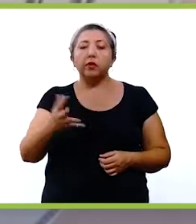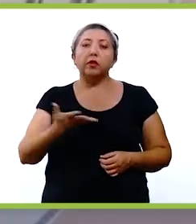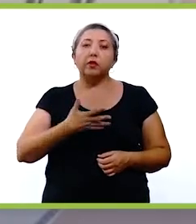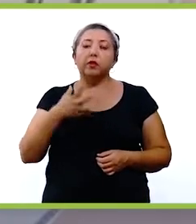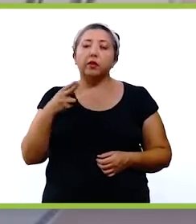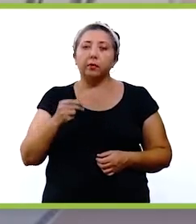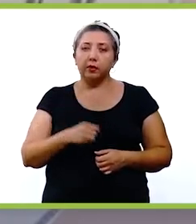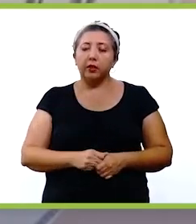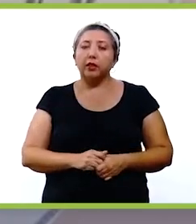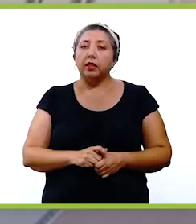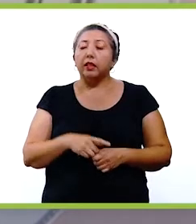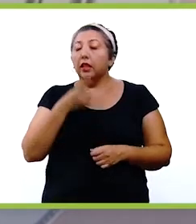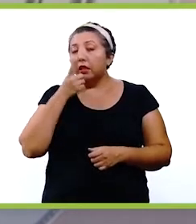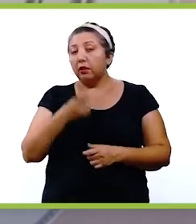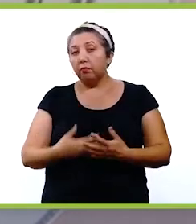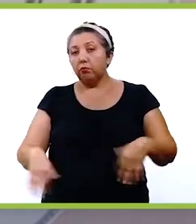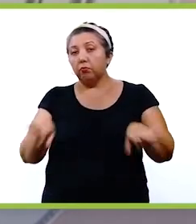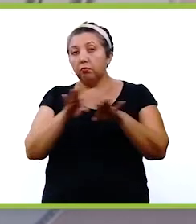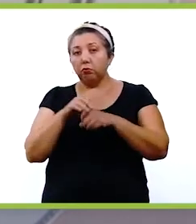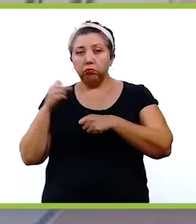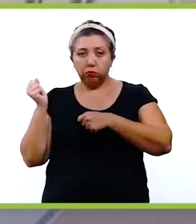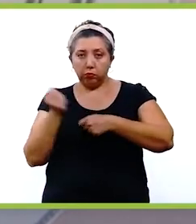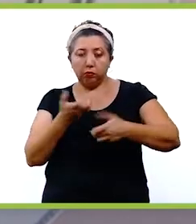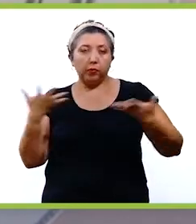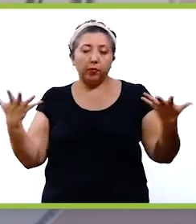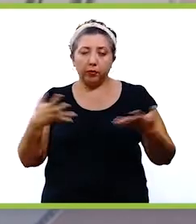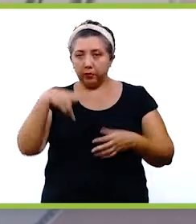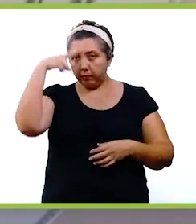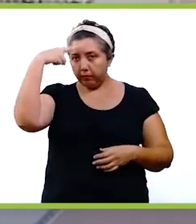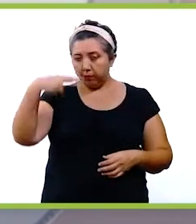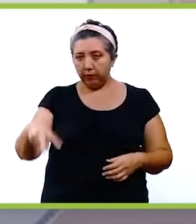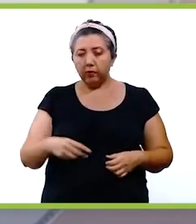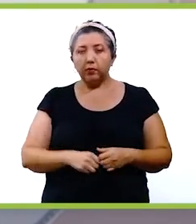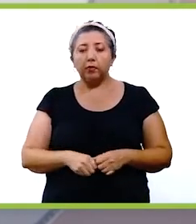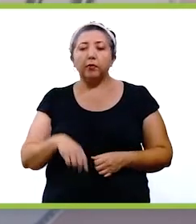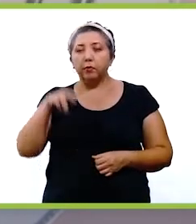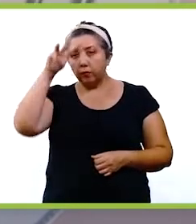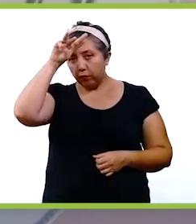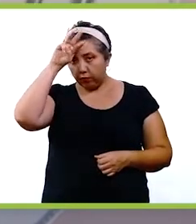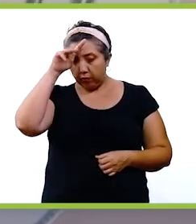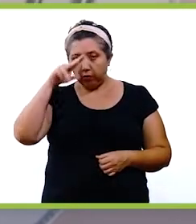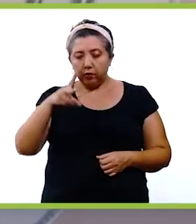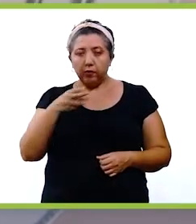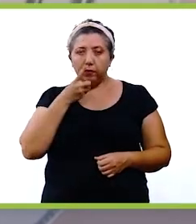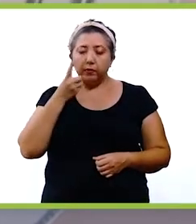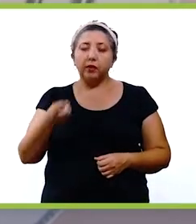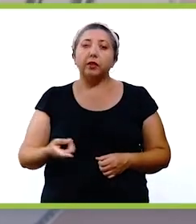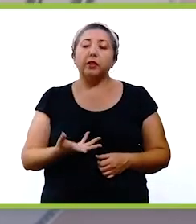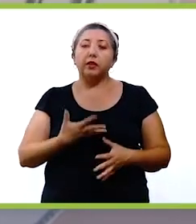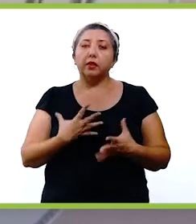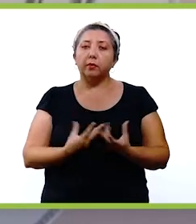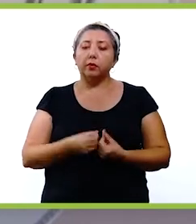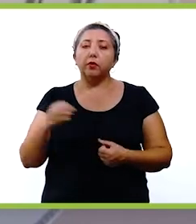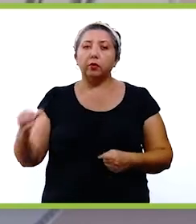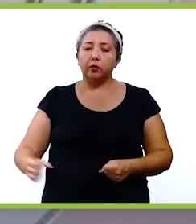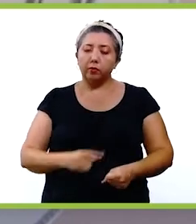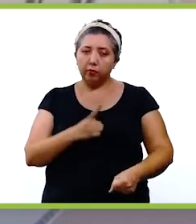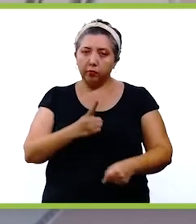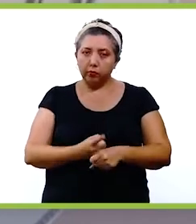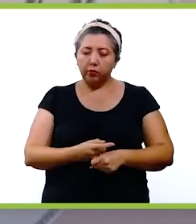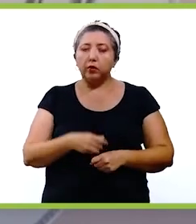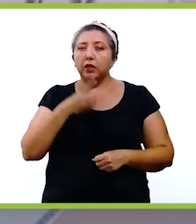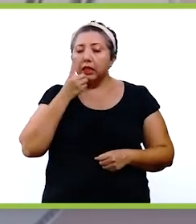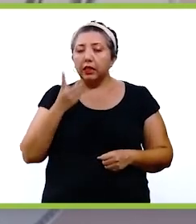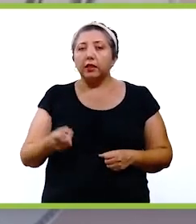albergar también partidos de grandes ligas como ya se hace en la Ciudad de México, como ya se hace en Monterrey. Y por supuesto también la posibilidad de albergar